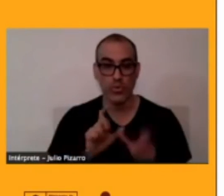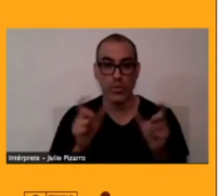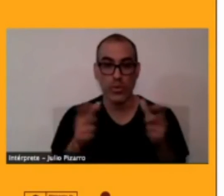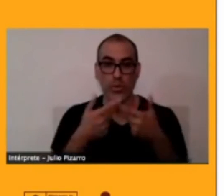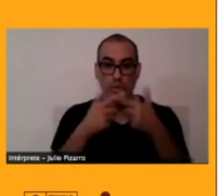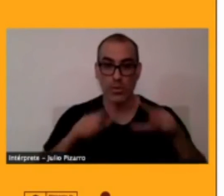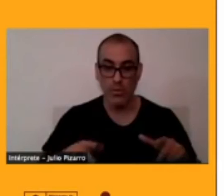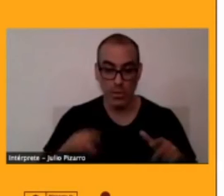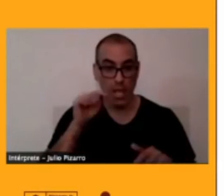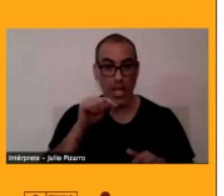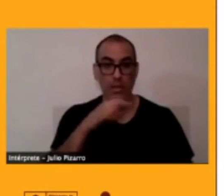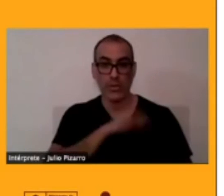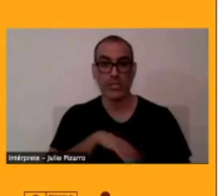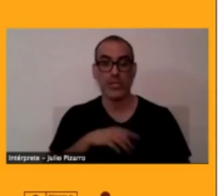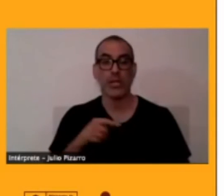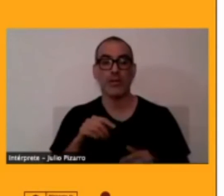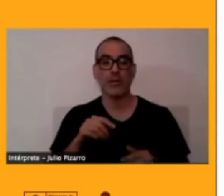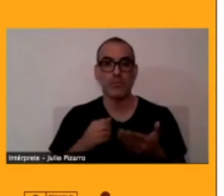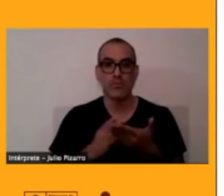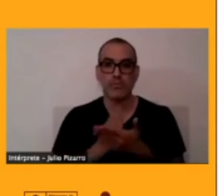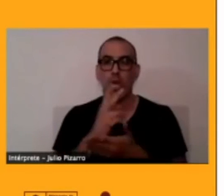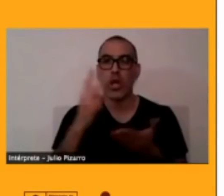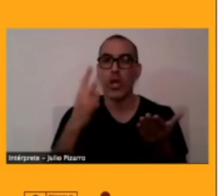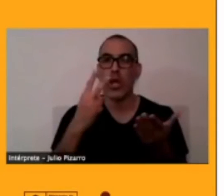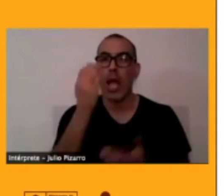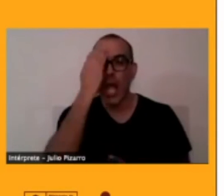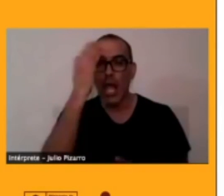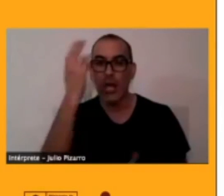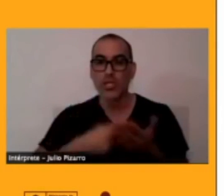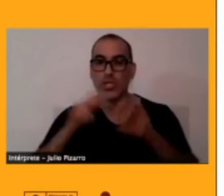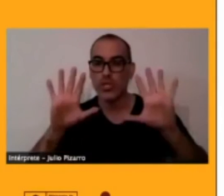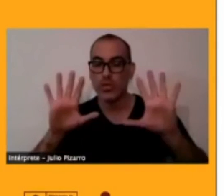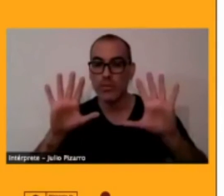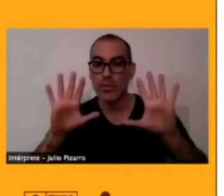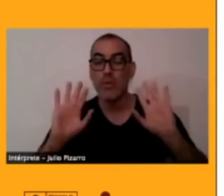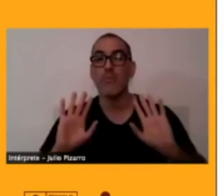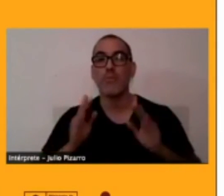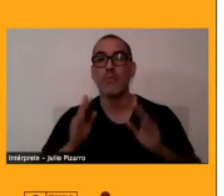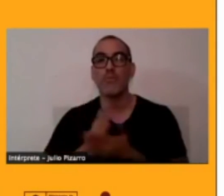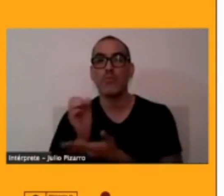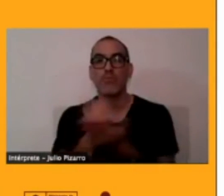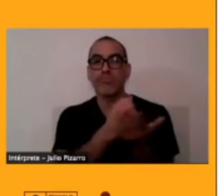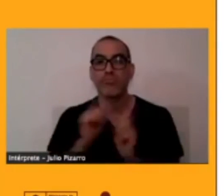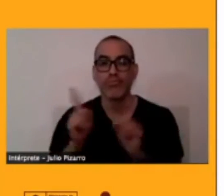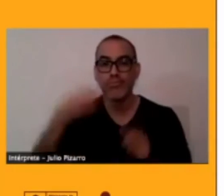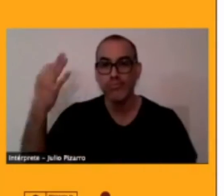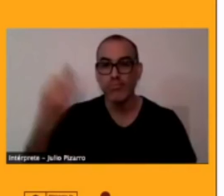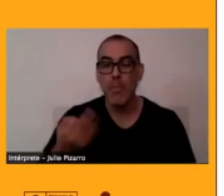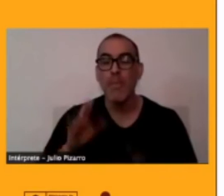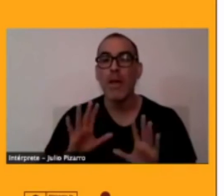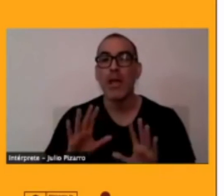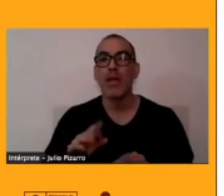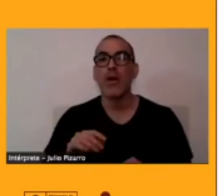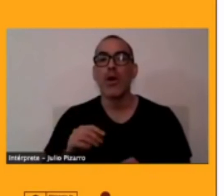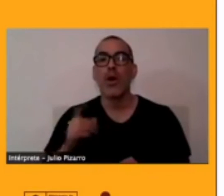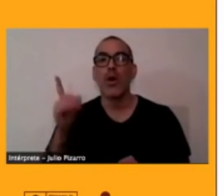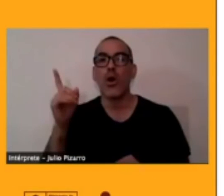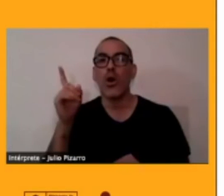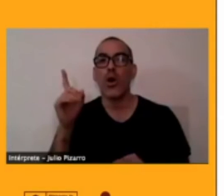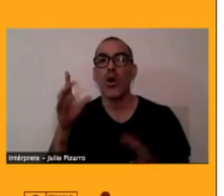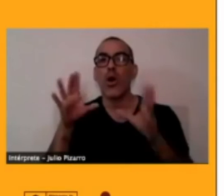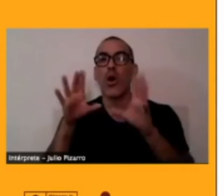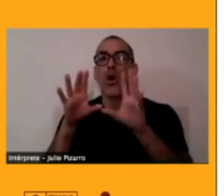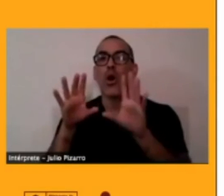trámites en agosto del 2010 y finalmente se firmó el acta por los representantes correspondientes en diciembre del